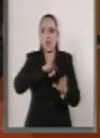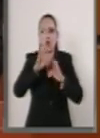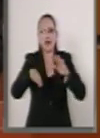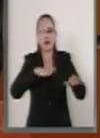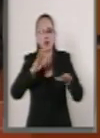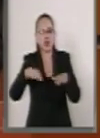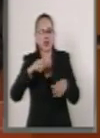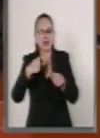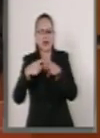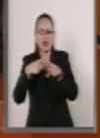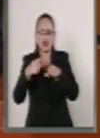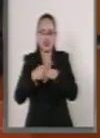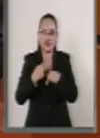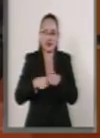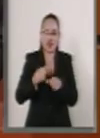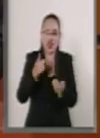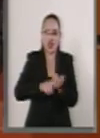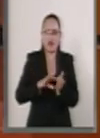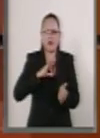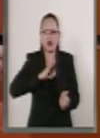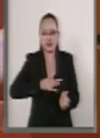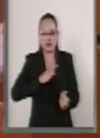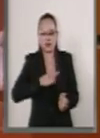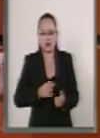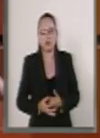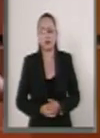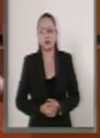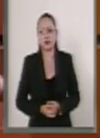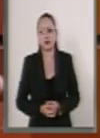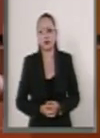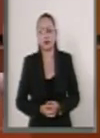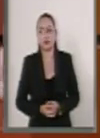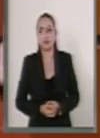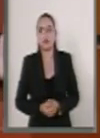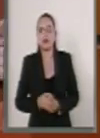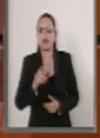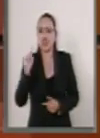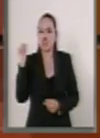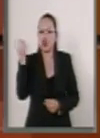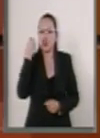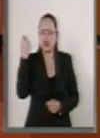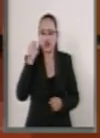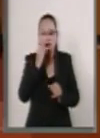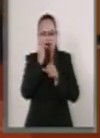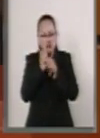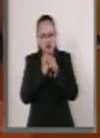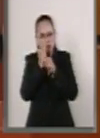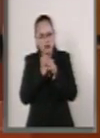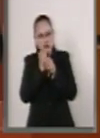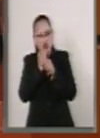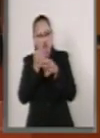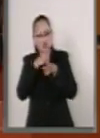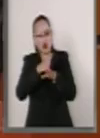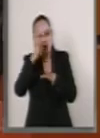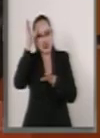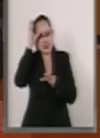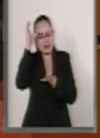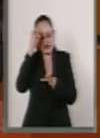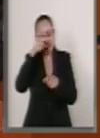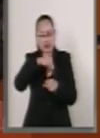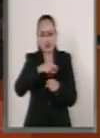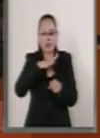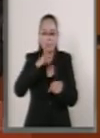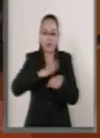padecimientos infecciosos. Gracias a los adelantos tecnológicos en las ciencias médicas y a una mayor